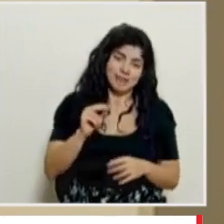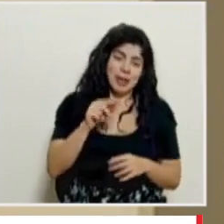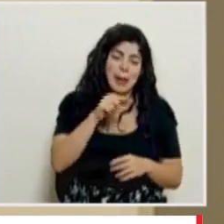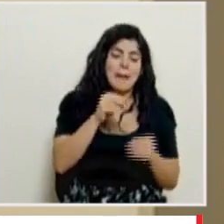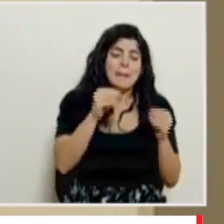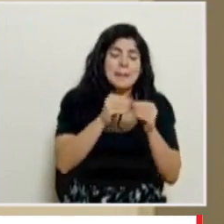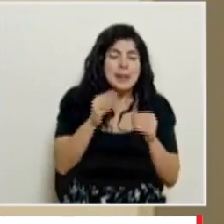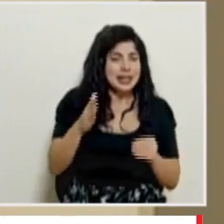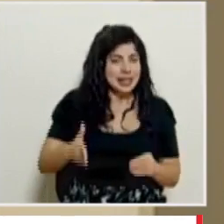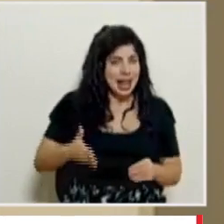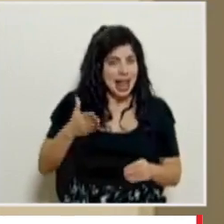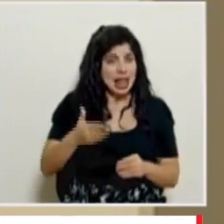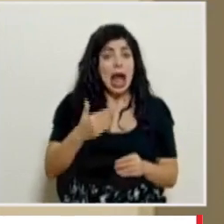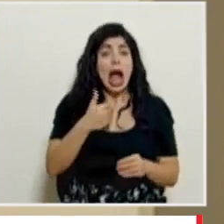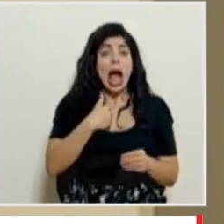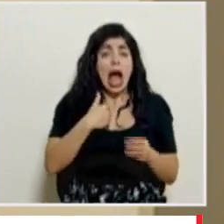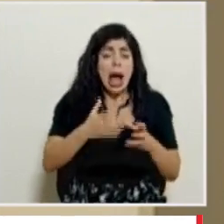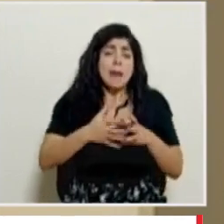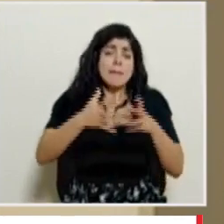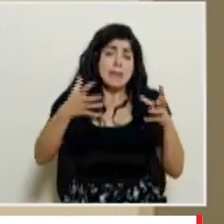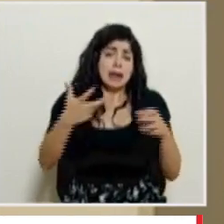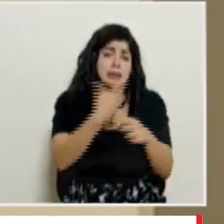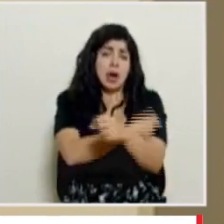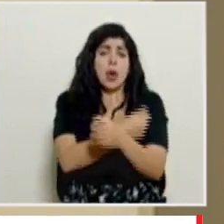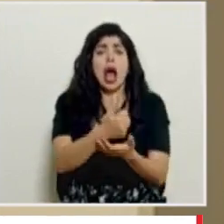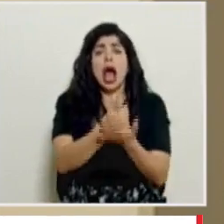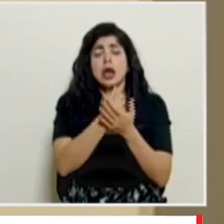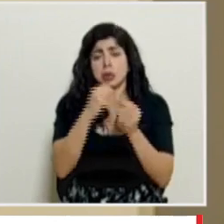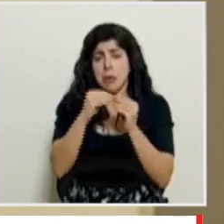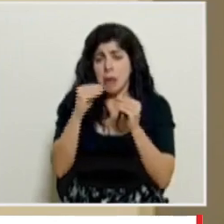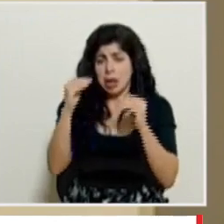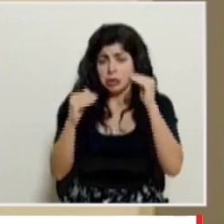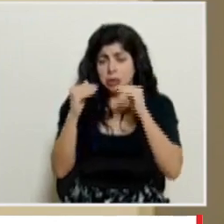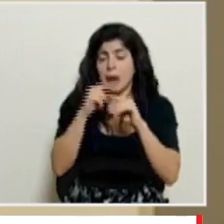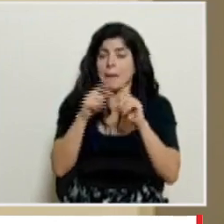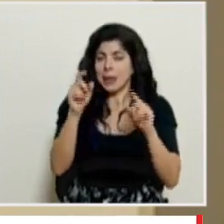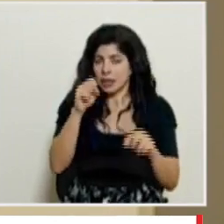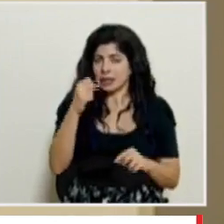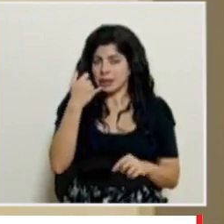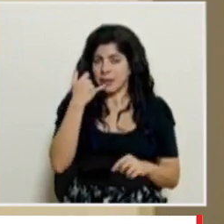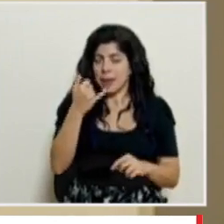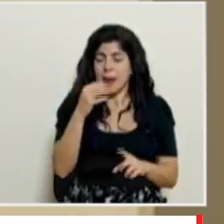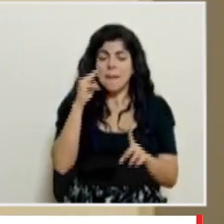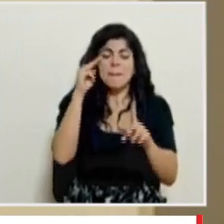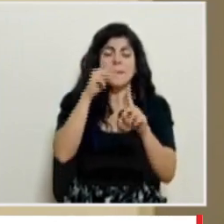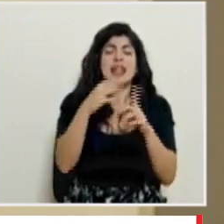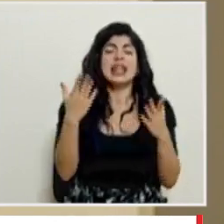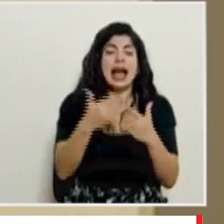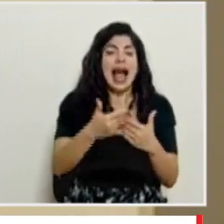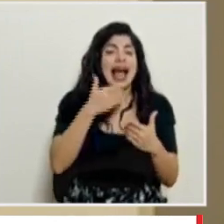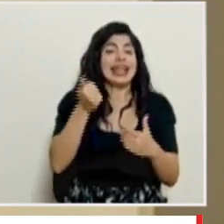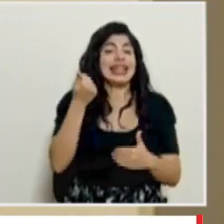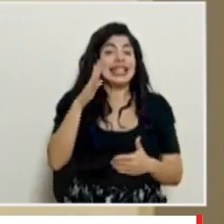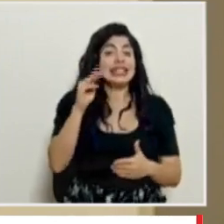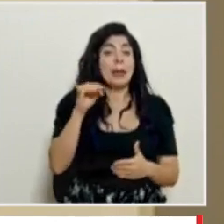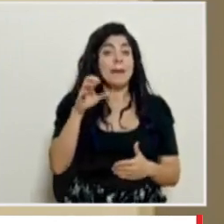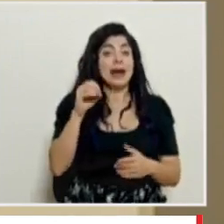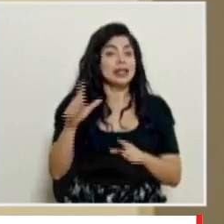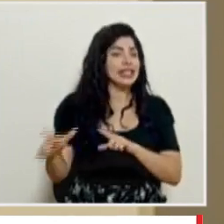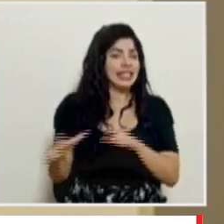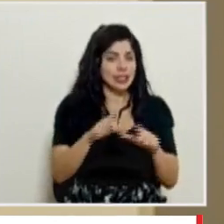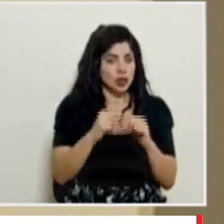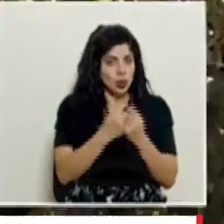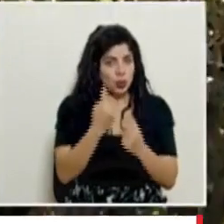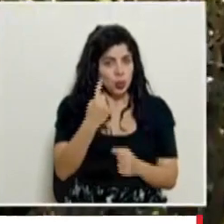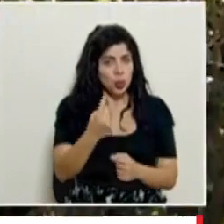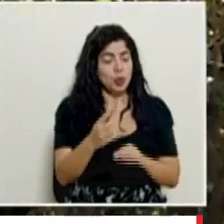un poco más lento hay más vacunas eso permite equiparar un poco pero si se va a llamar y la meta es antes del 15 de mayo terminar el grupo 1